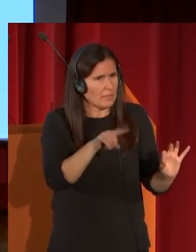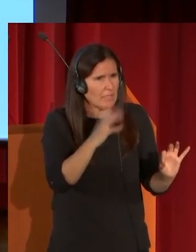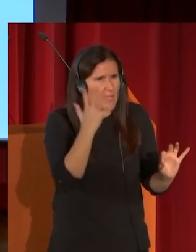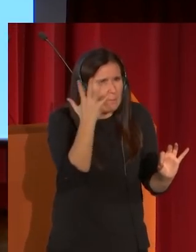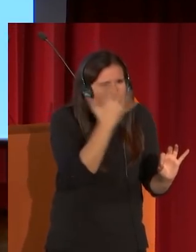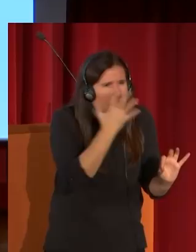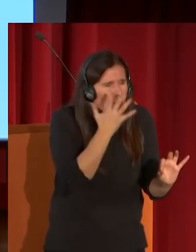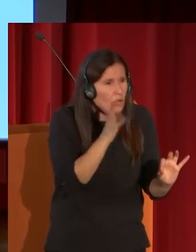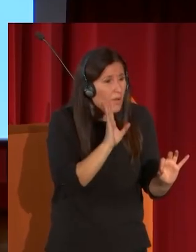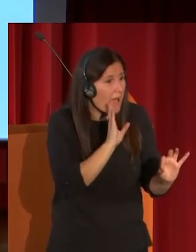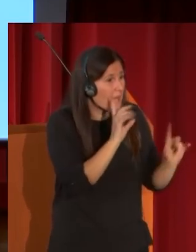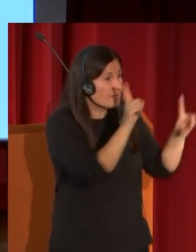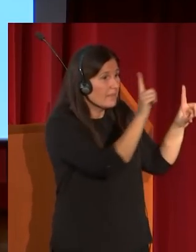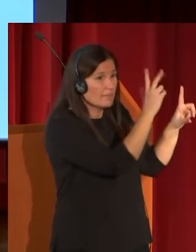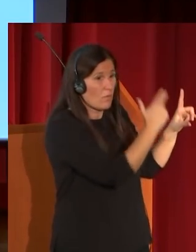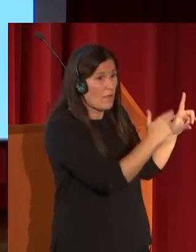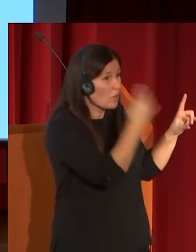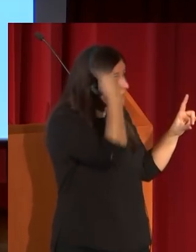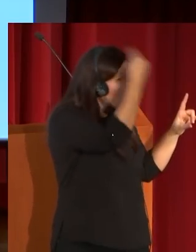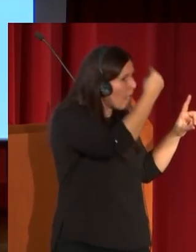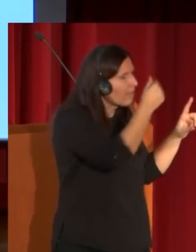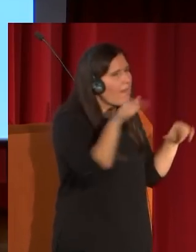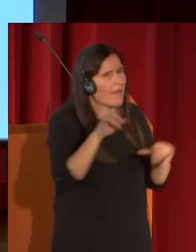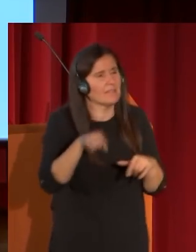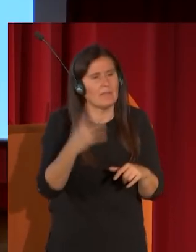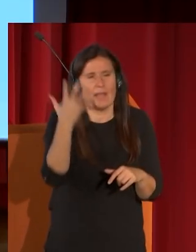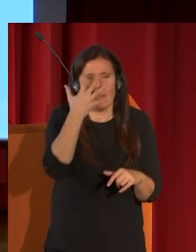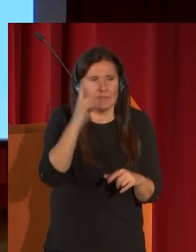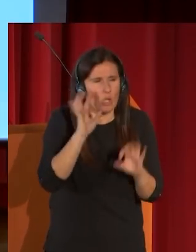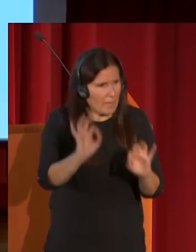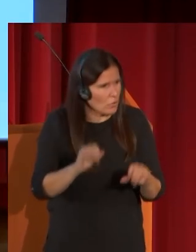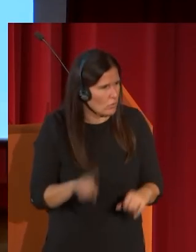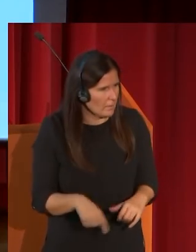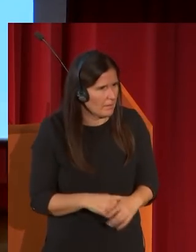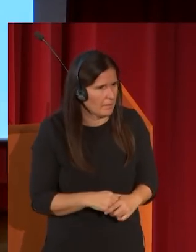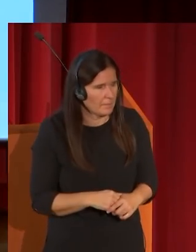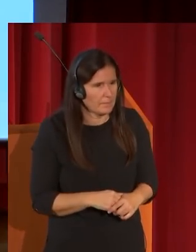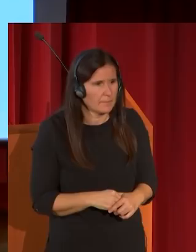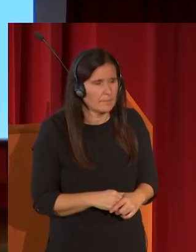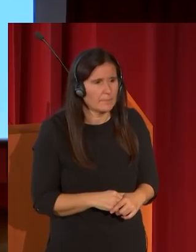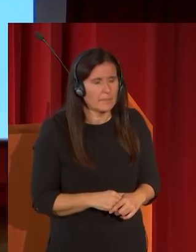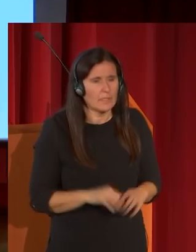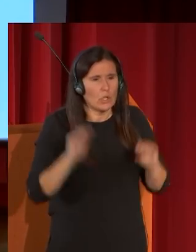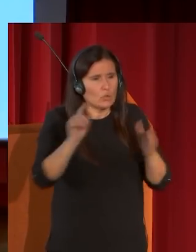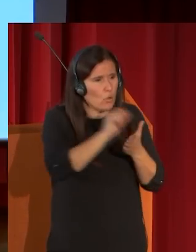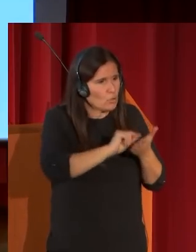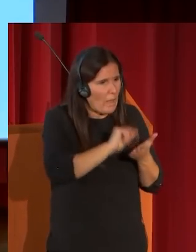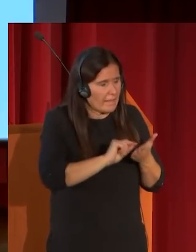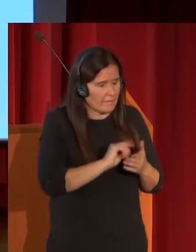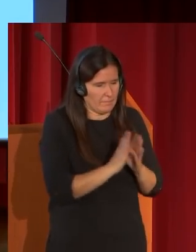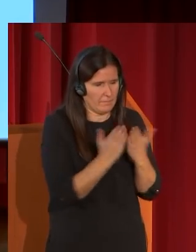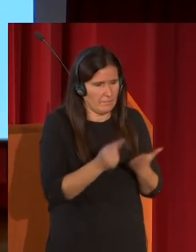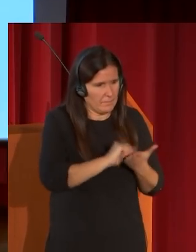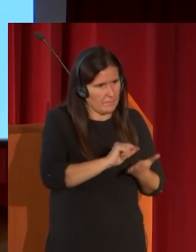los temas árabes y que también está aquí de algún modo muy presente en sus cuadernos de apuntes